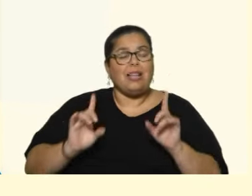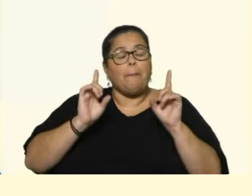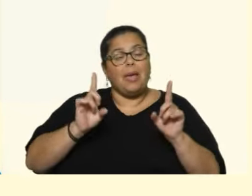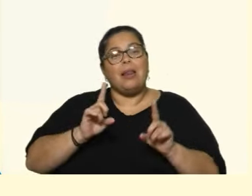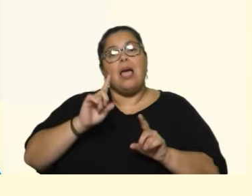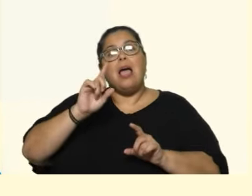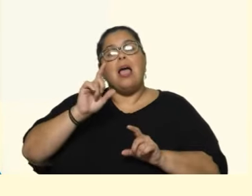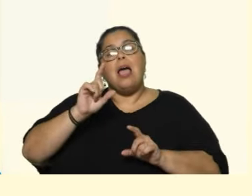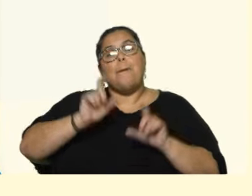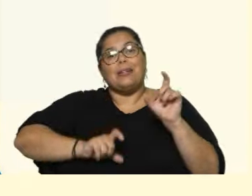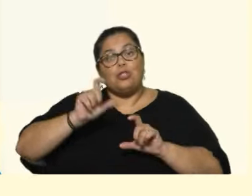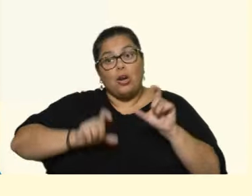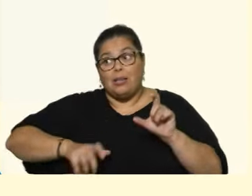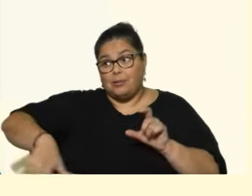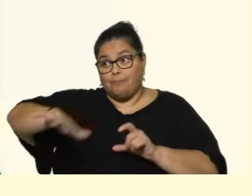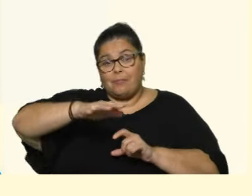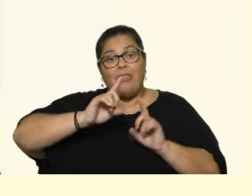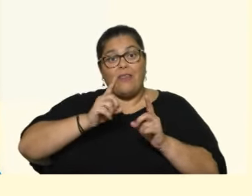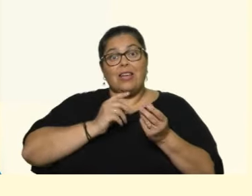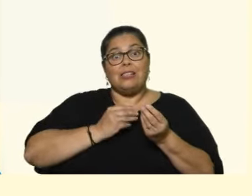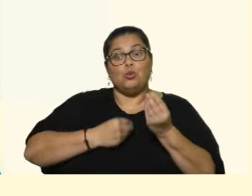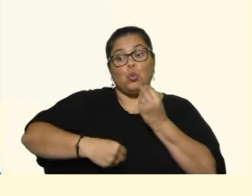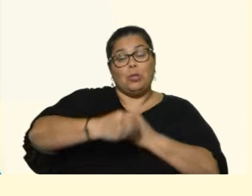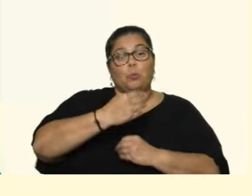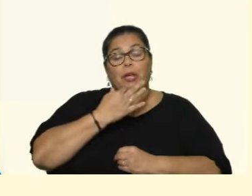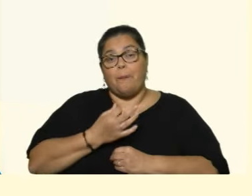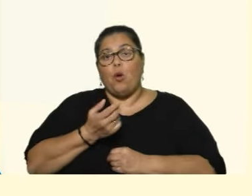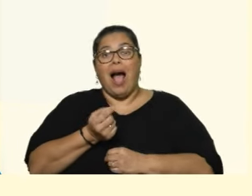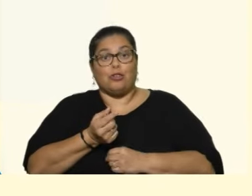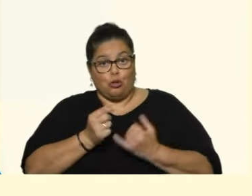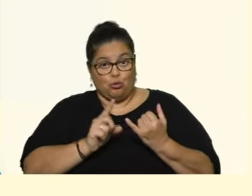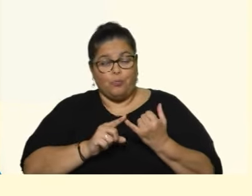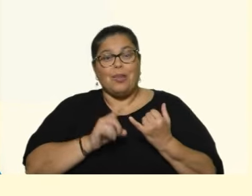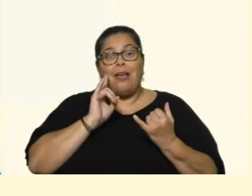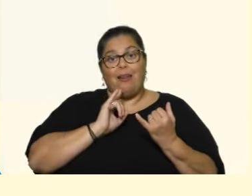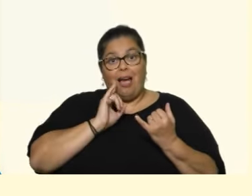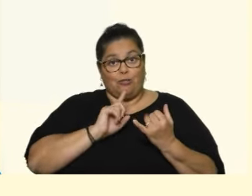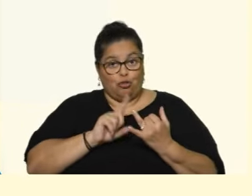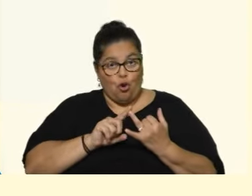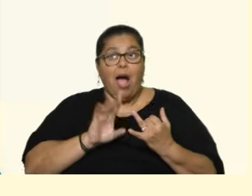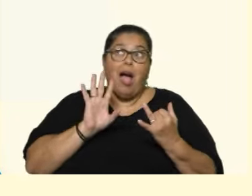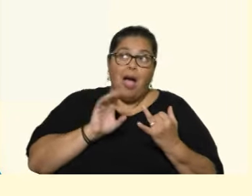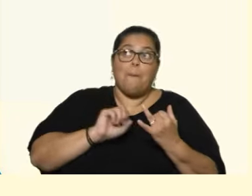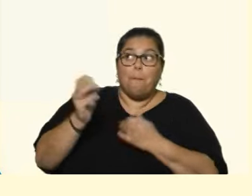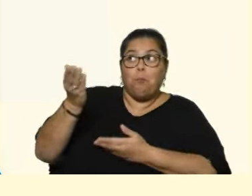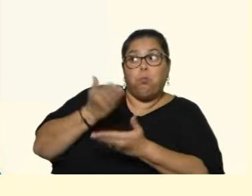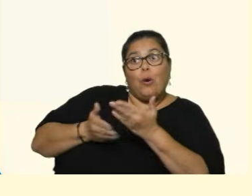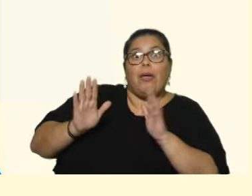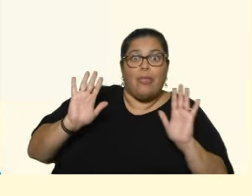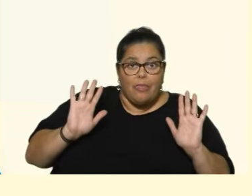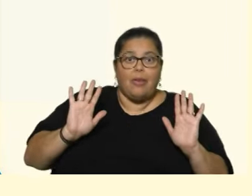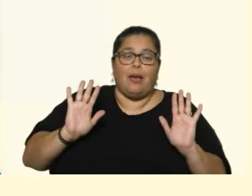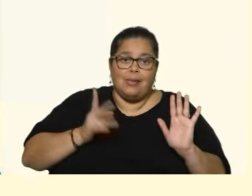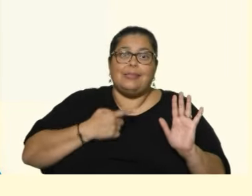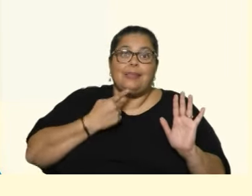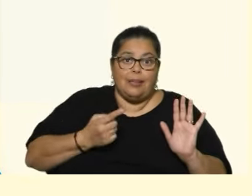Hay que sustituir, en parte, el arroz. También algún lácteo. Y puede haber, por ahí, una oportunidad. Por eso la ambivalencia a la que